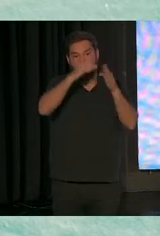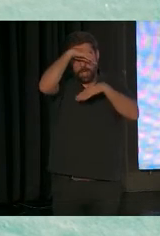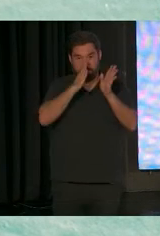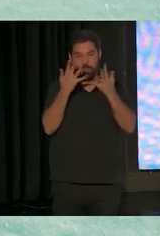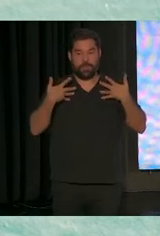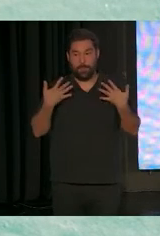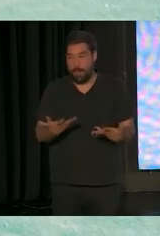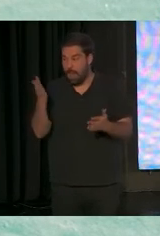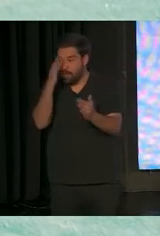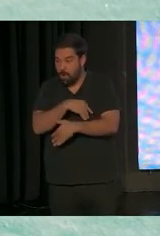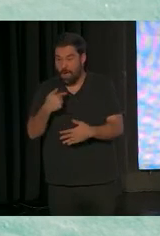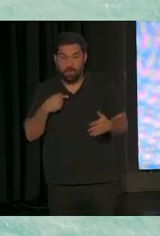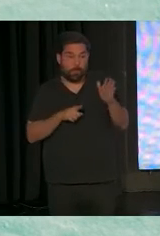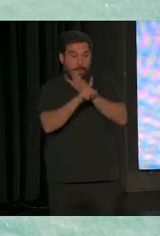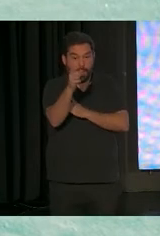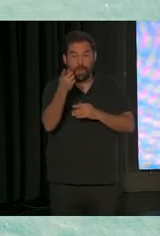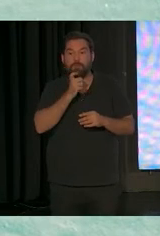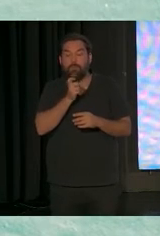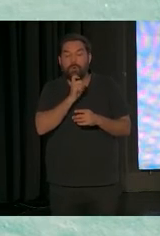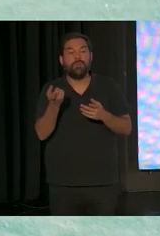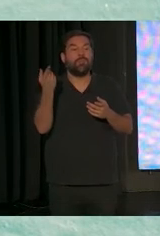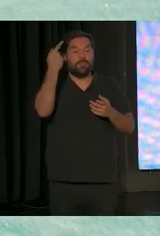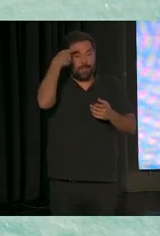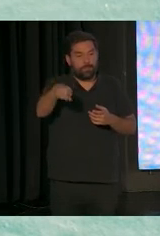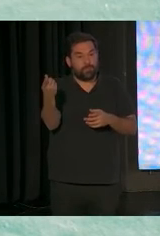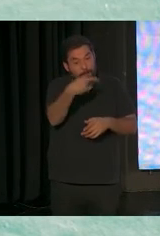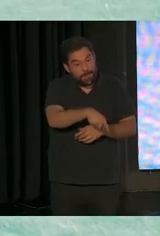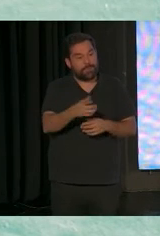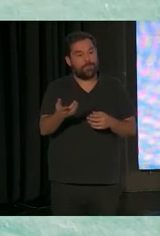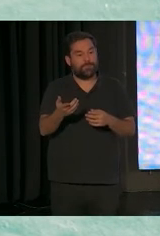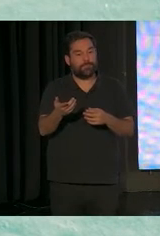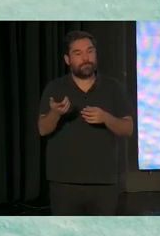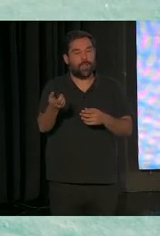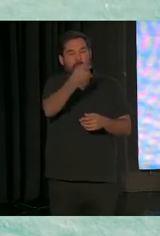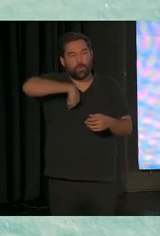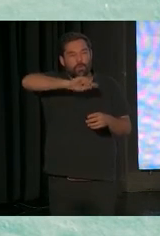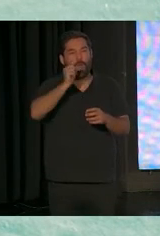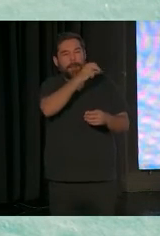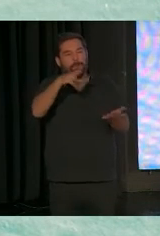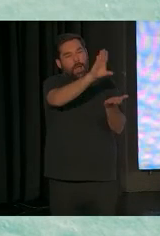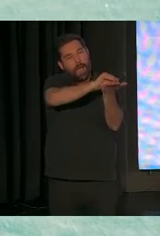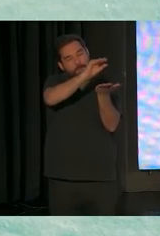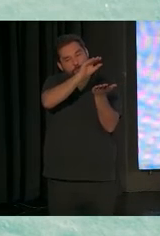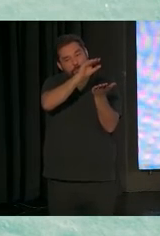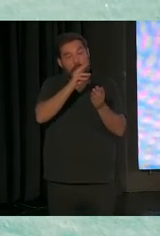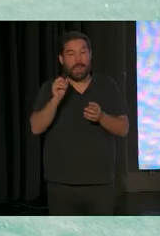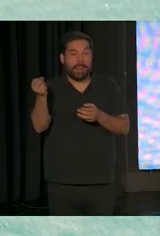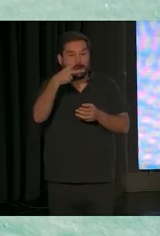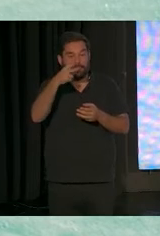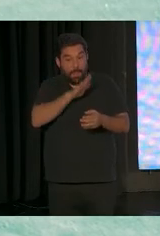puedo seguir avanzando? ¿Qué sabemos también? ¿Cómo estamos recogiendo los resultados de los niños? A ver,